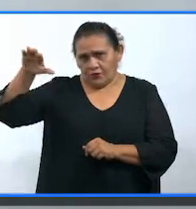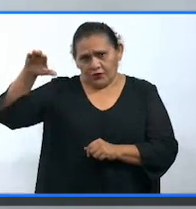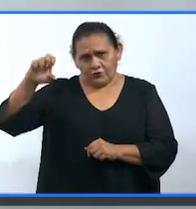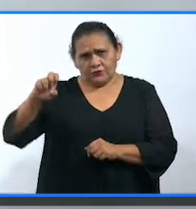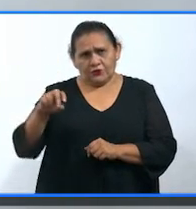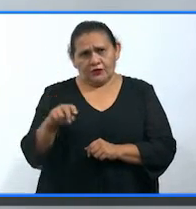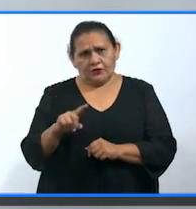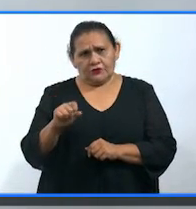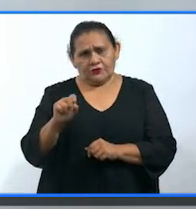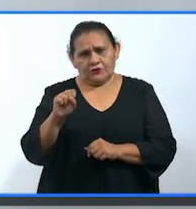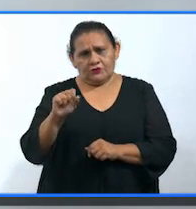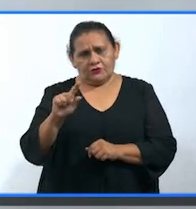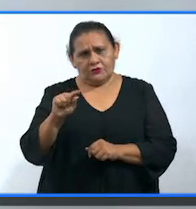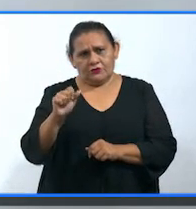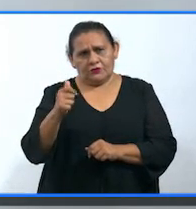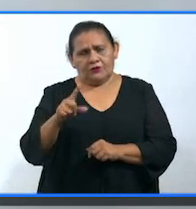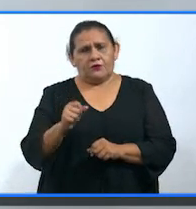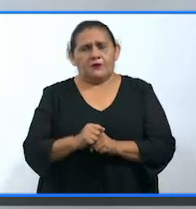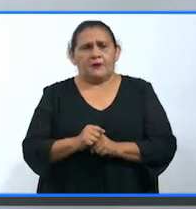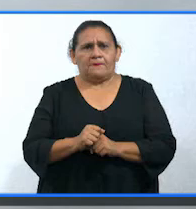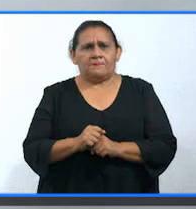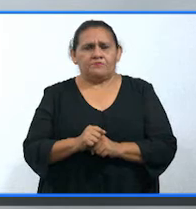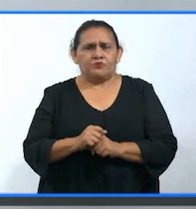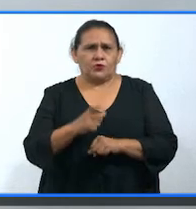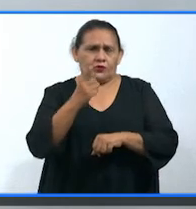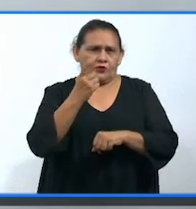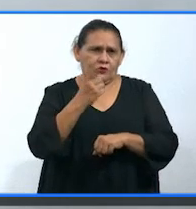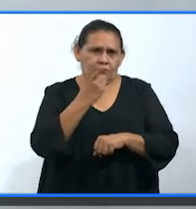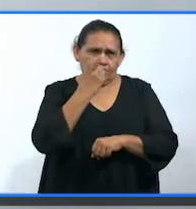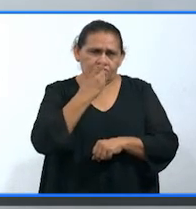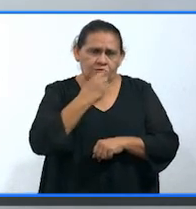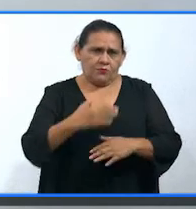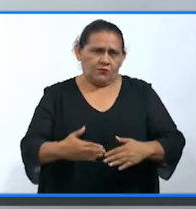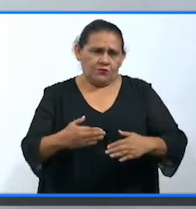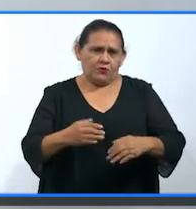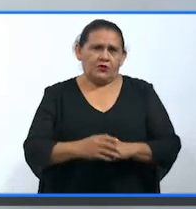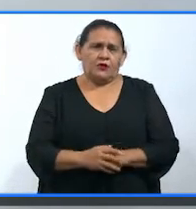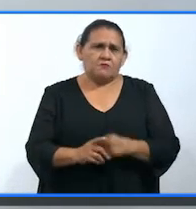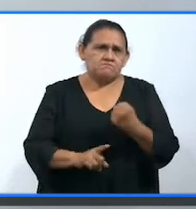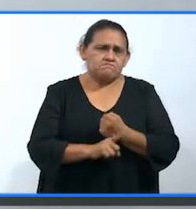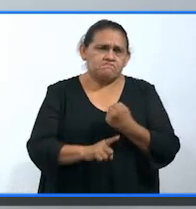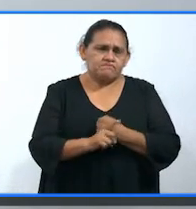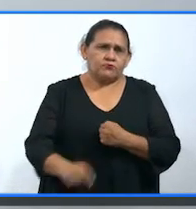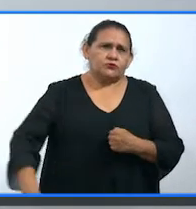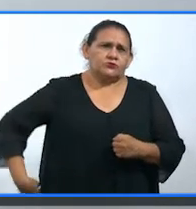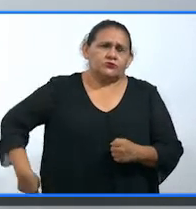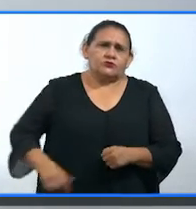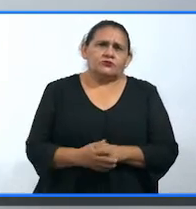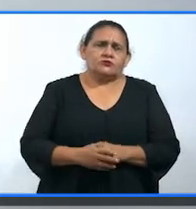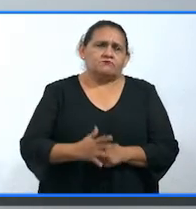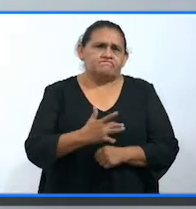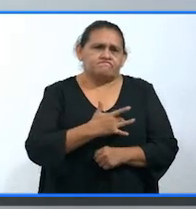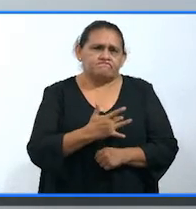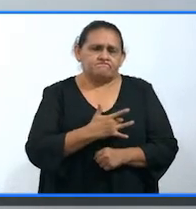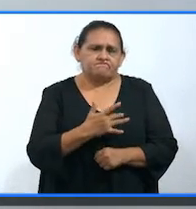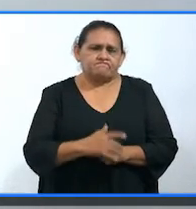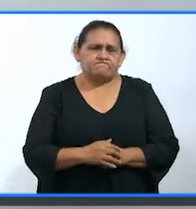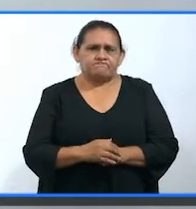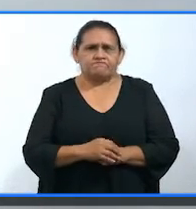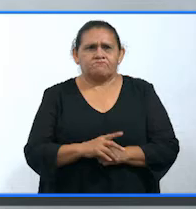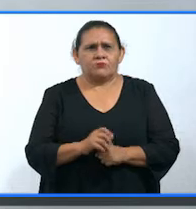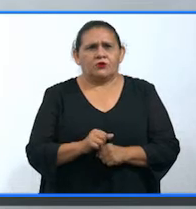enfermedades fueron hipertensión arterial sistémica, diabetes mellitus, obesidad, insuficiencia renal crónica, cardiopatía y artritis